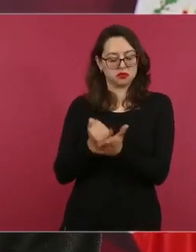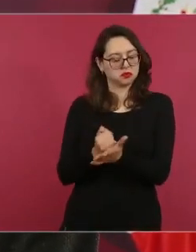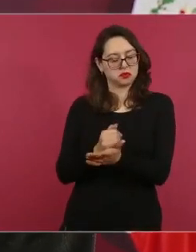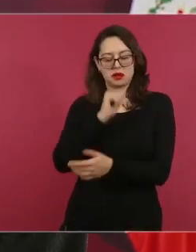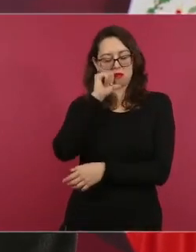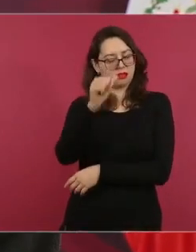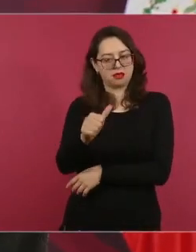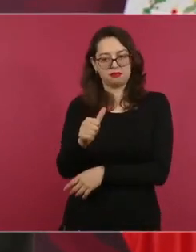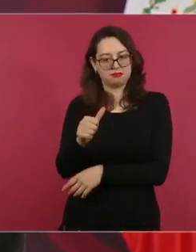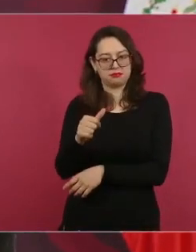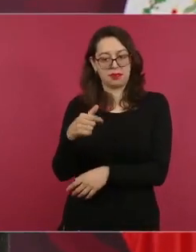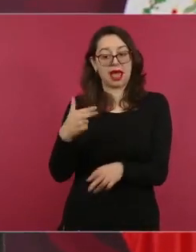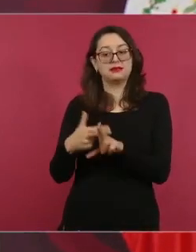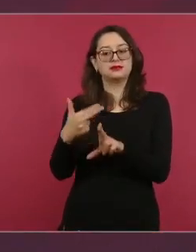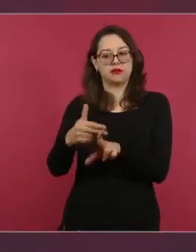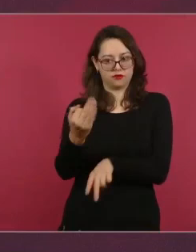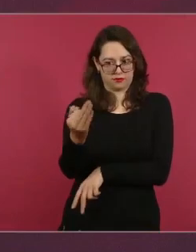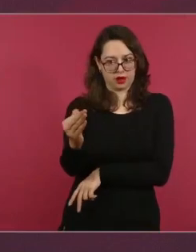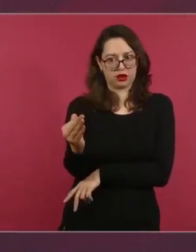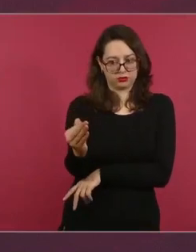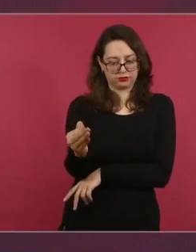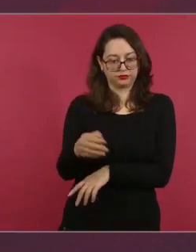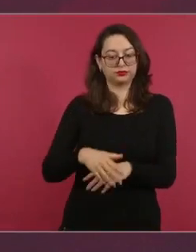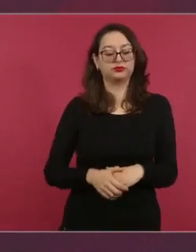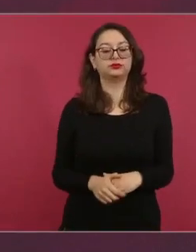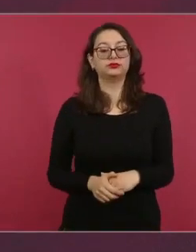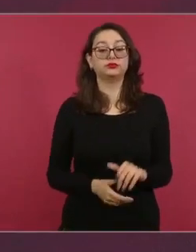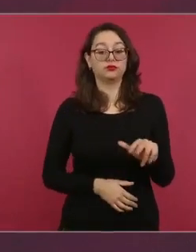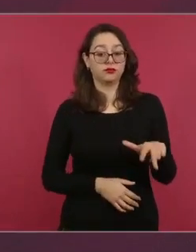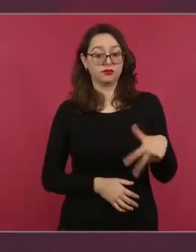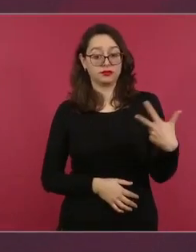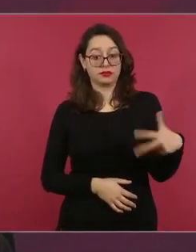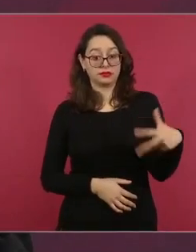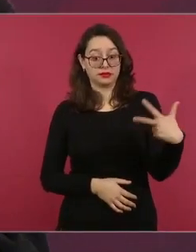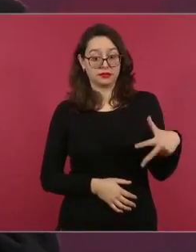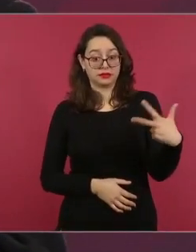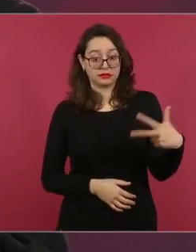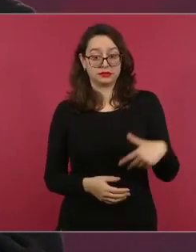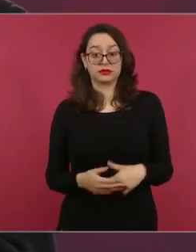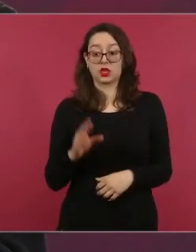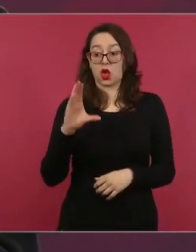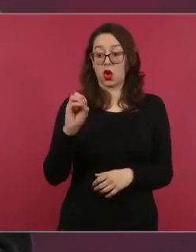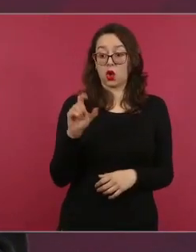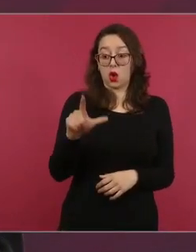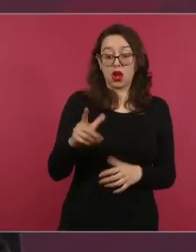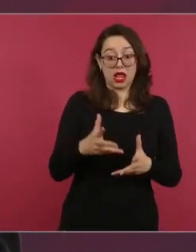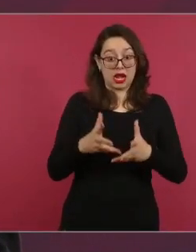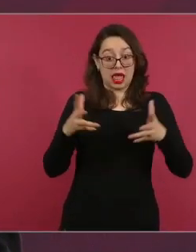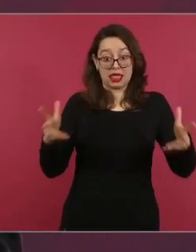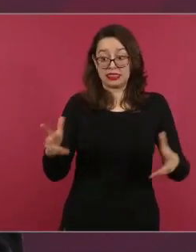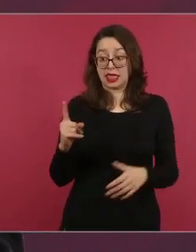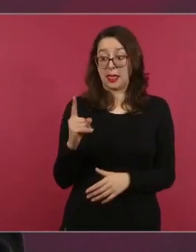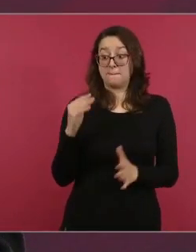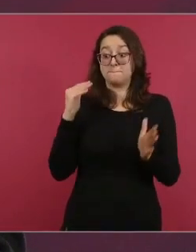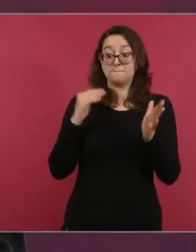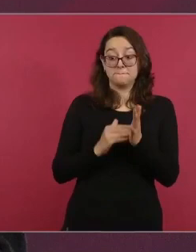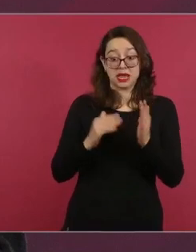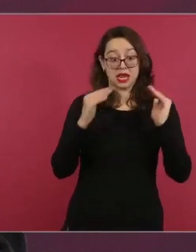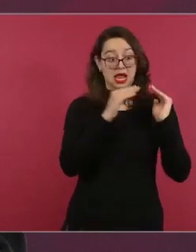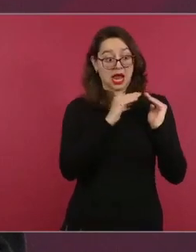trece, se establecerá en cada colonia de más de mil viviendas, un cuartel